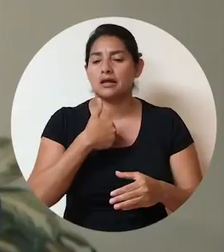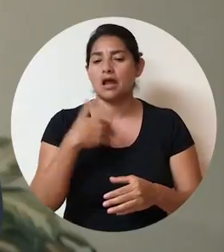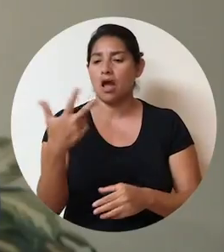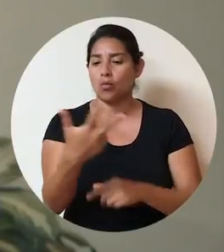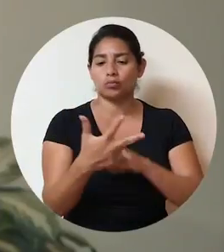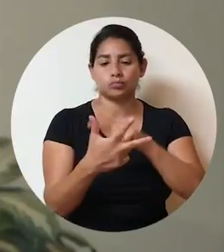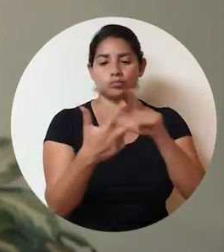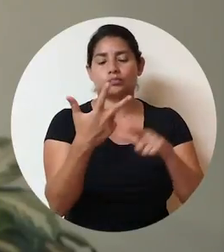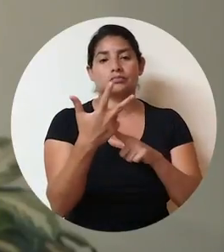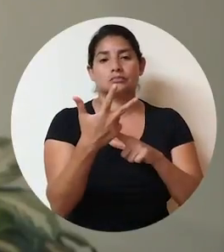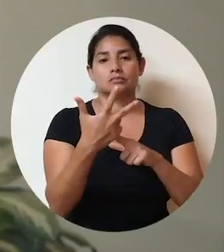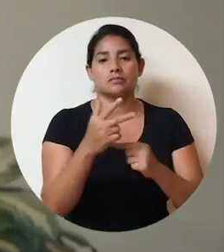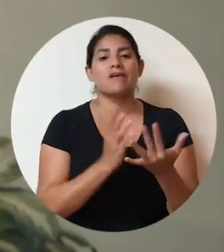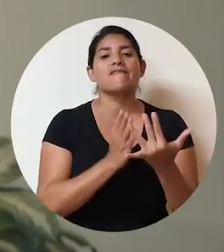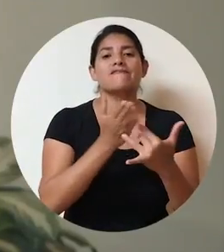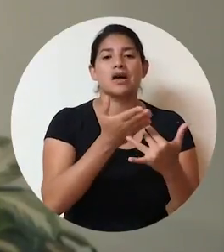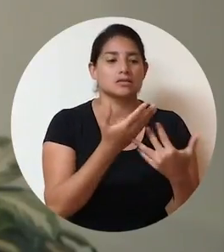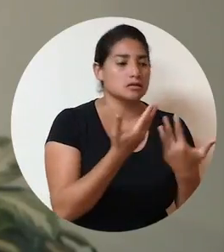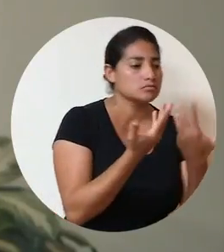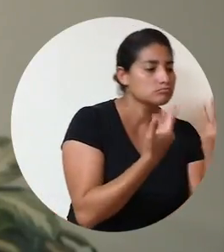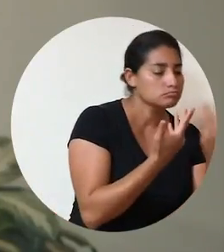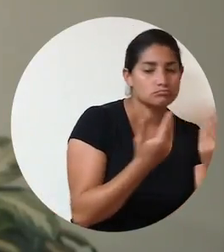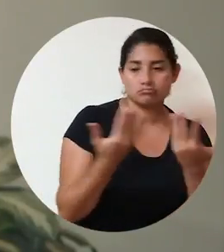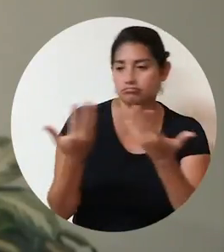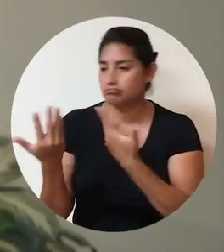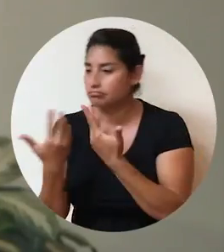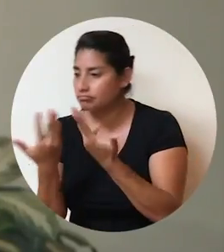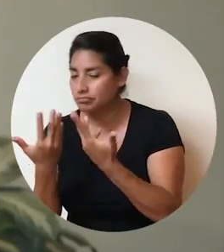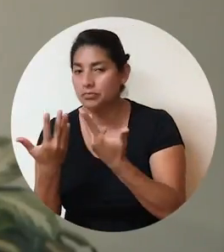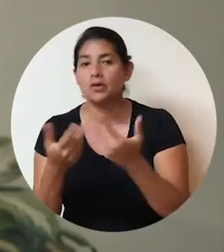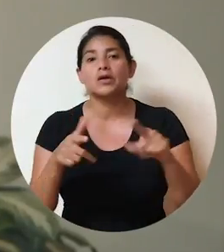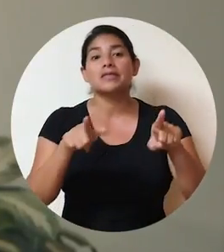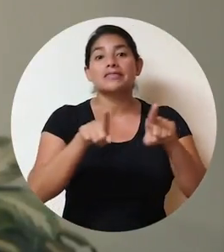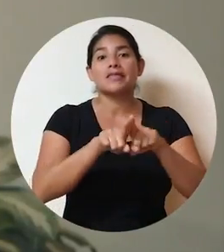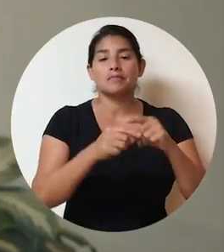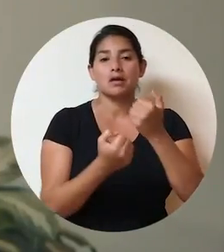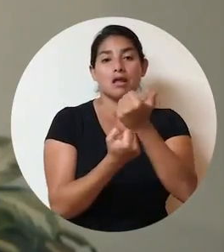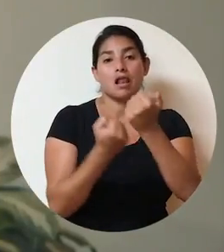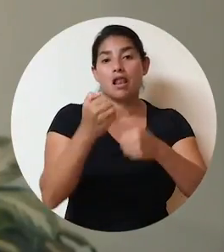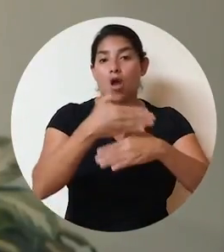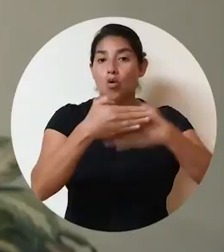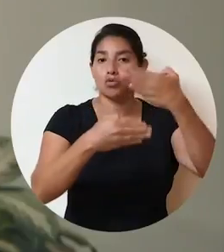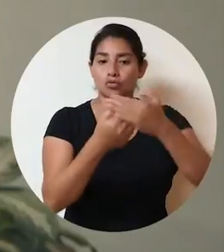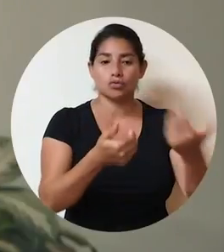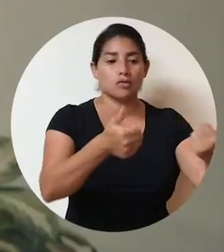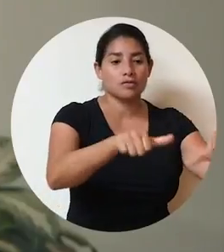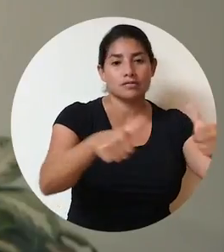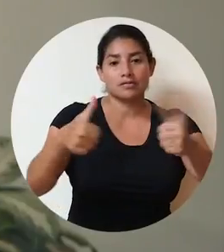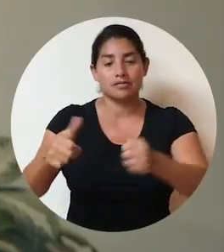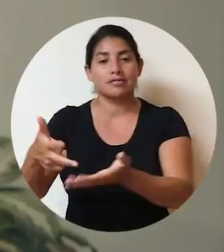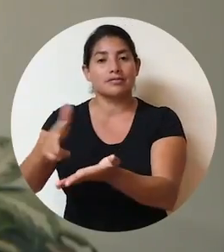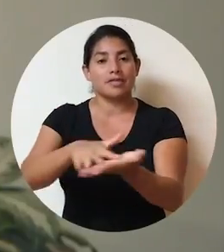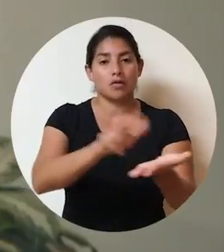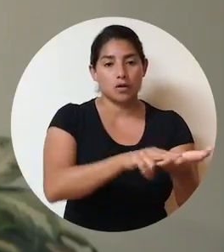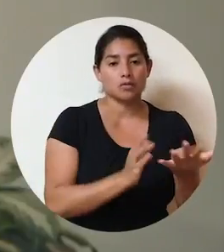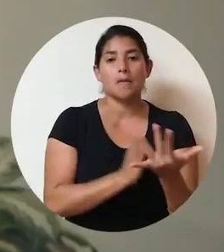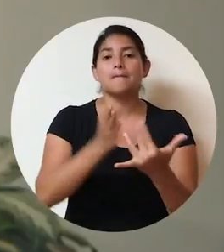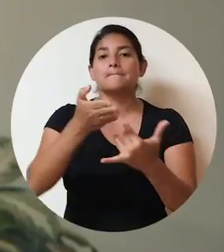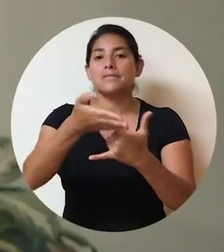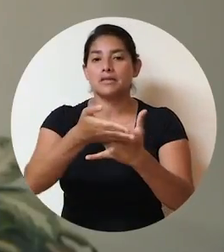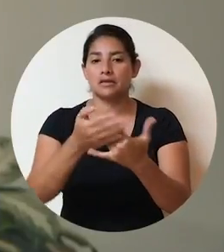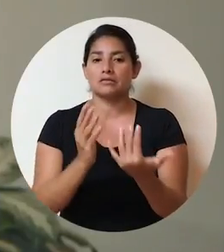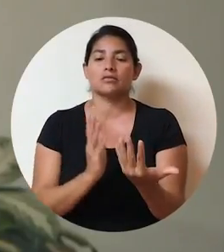con un tercero que facilite el diálogo y la construcción de acuerdos